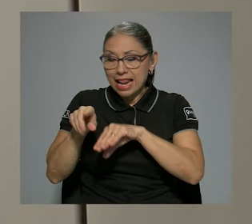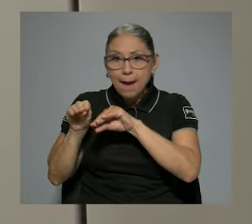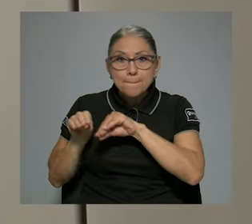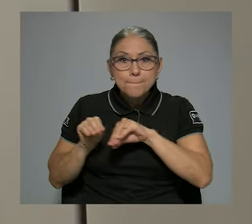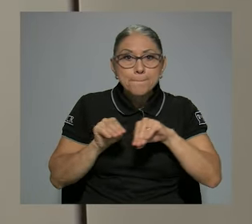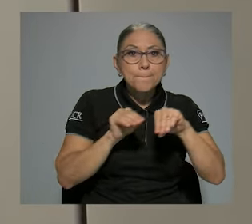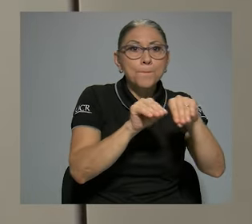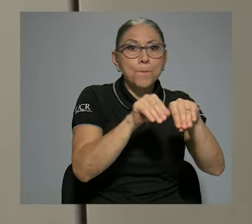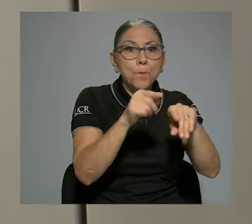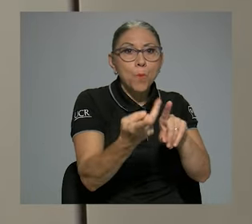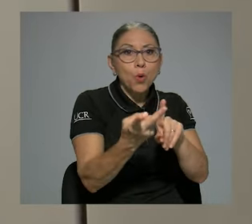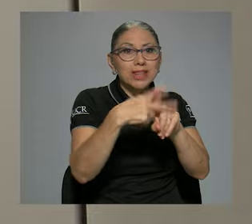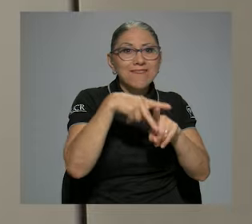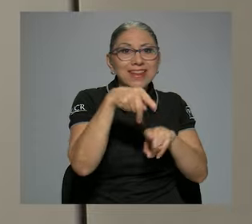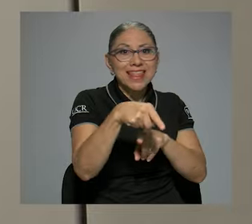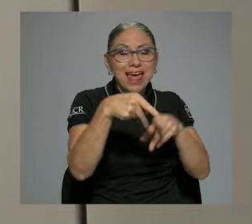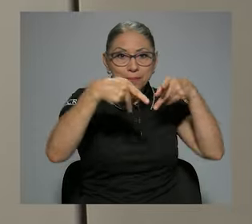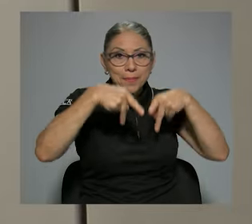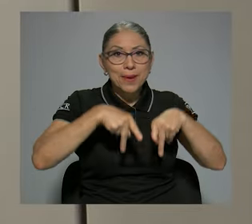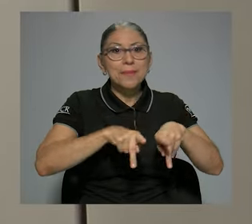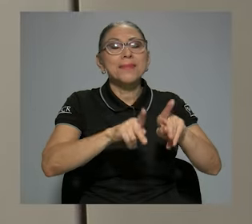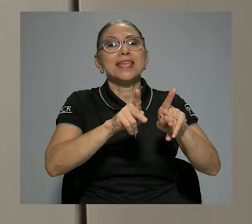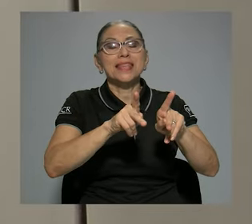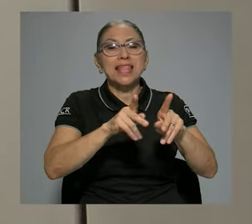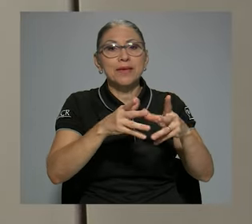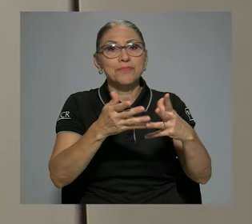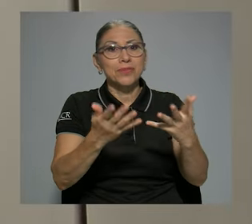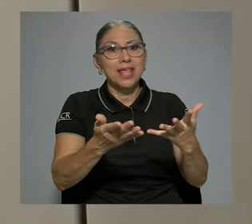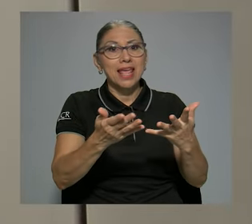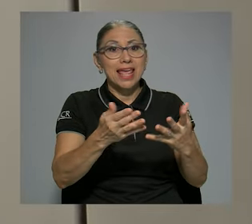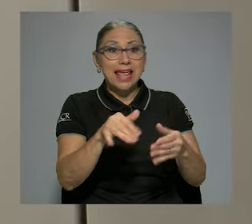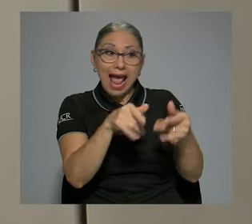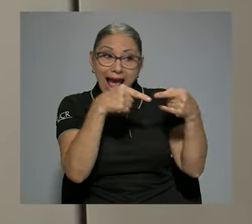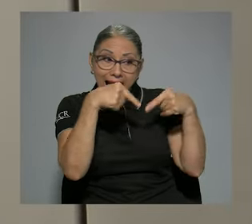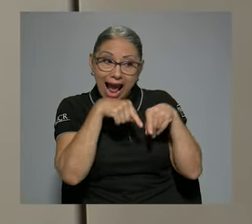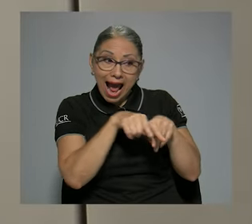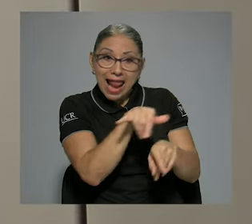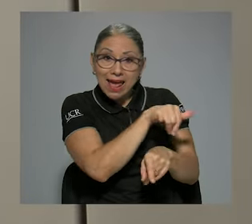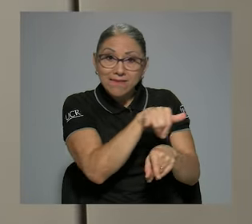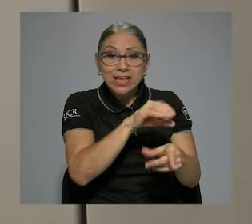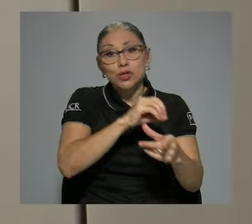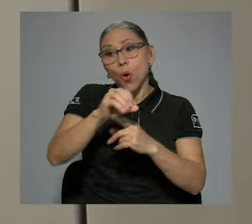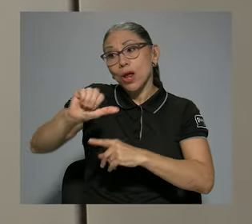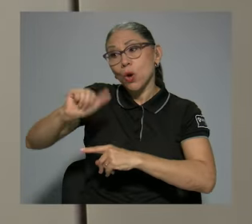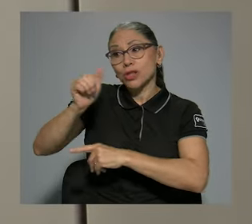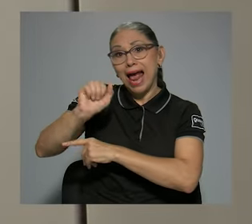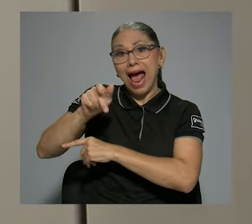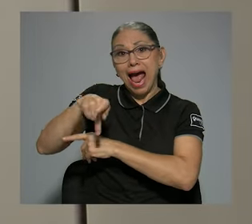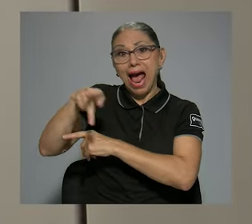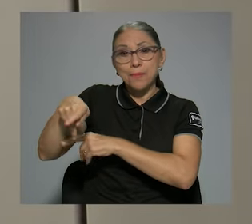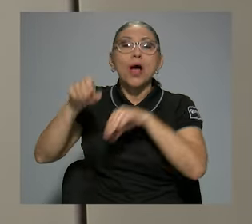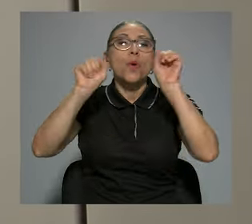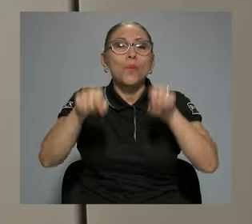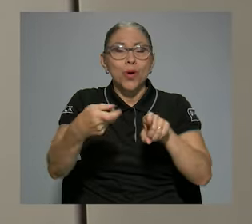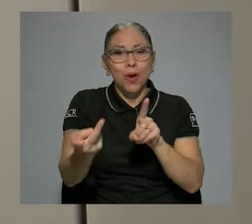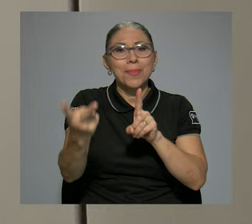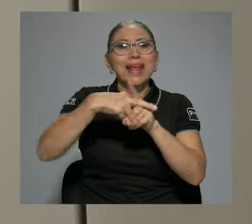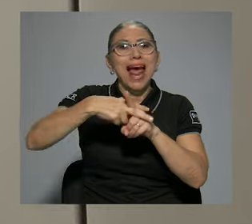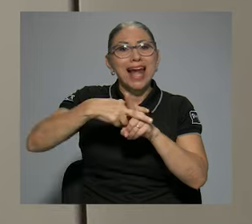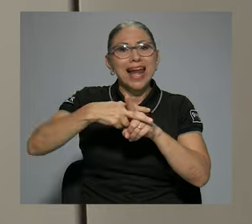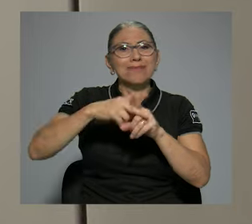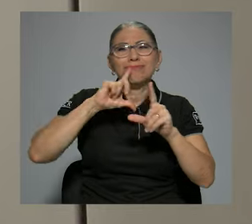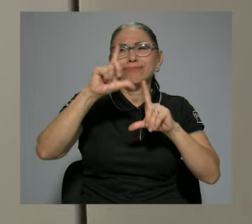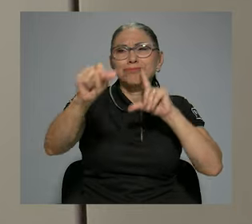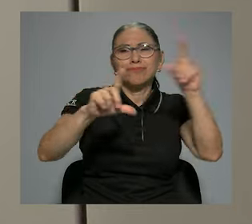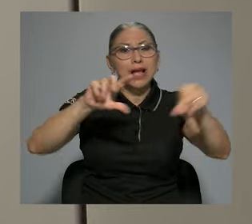portabilidad me permite a la vez incluso o en otra aplicación aplicarla a nivel remoto en